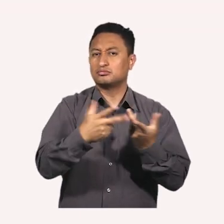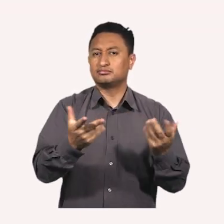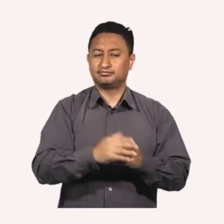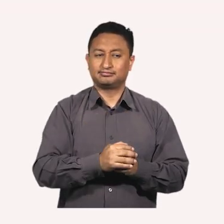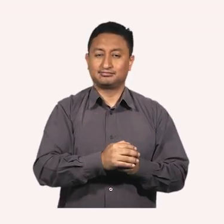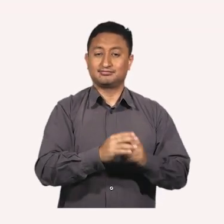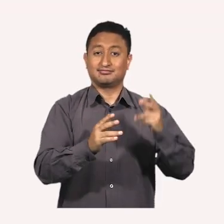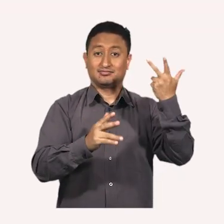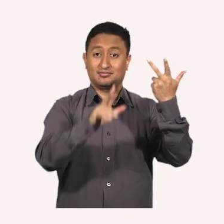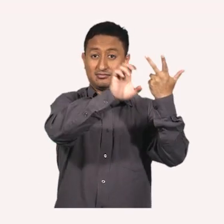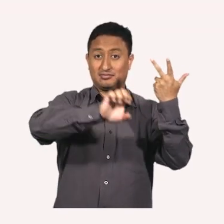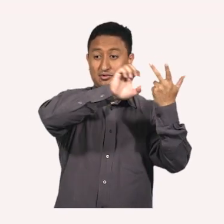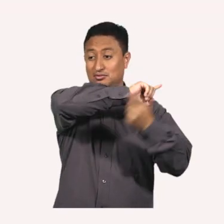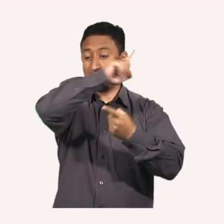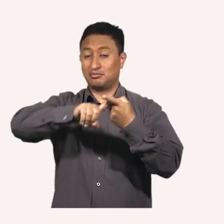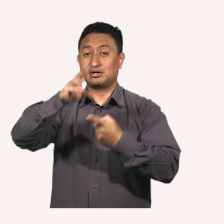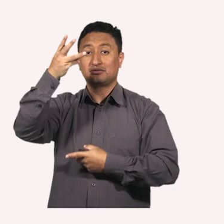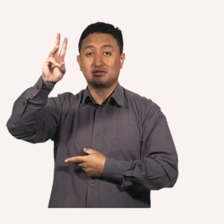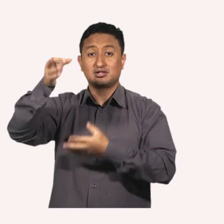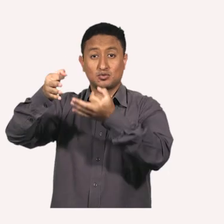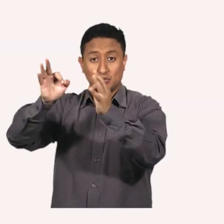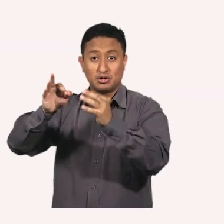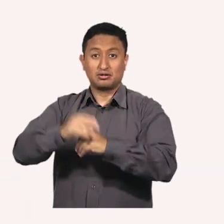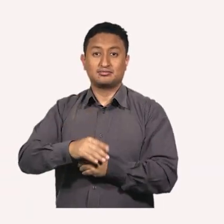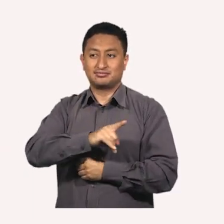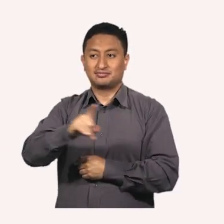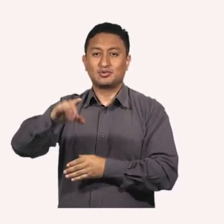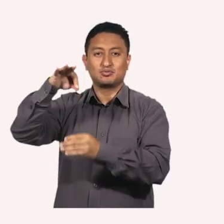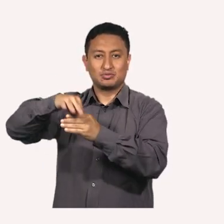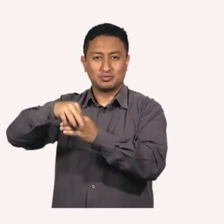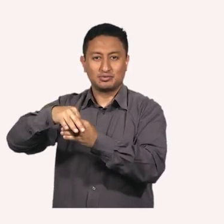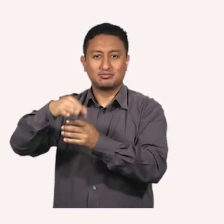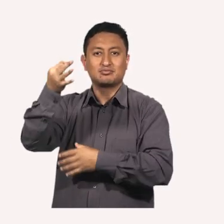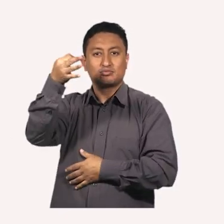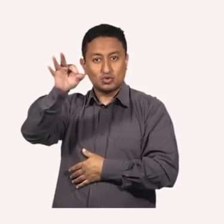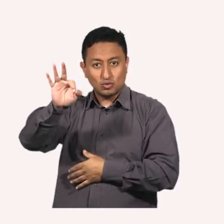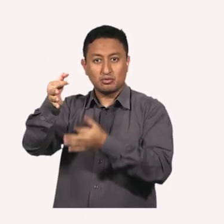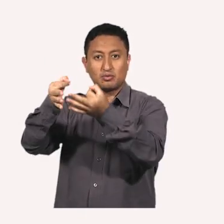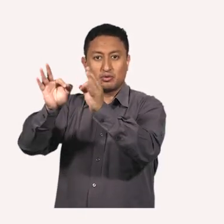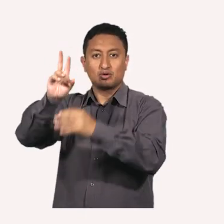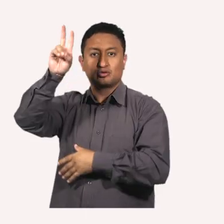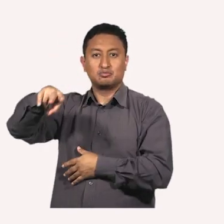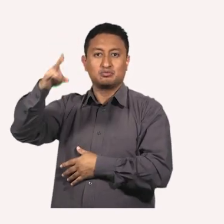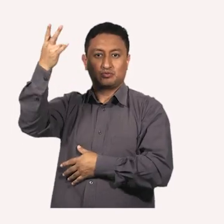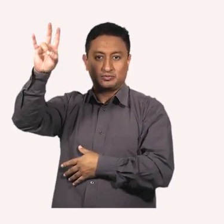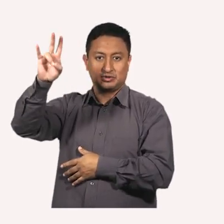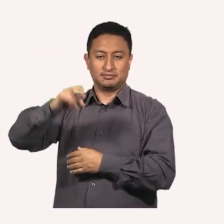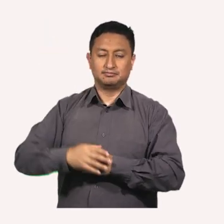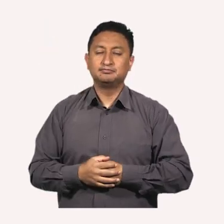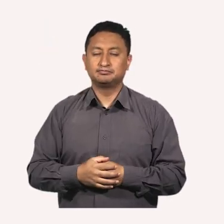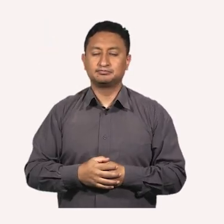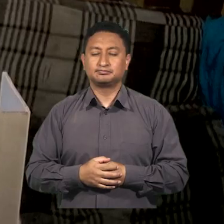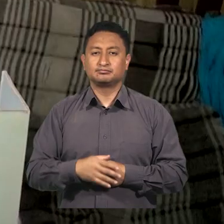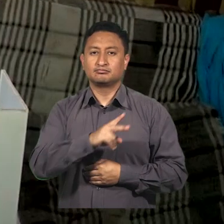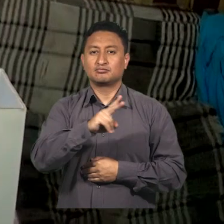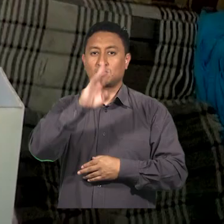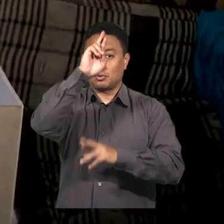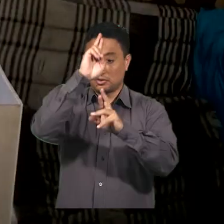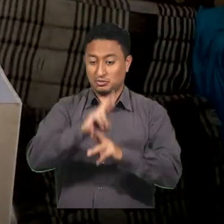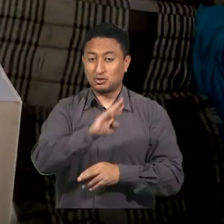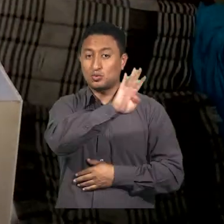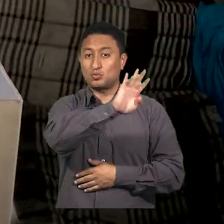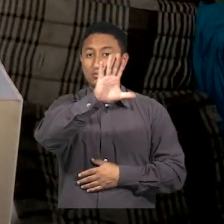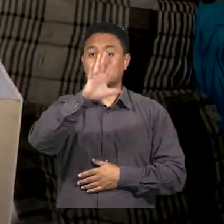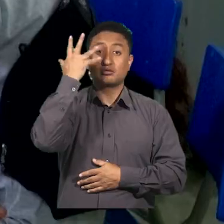16 de febrero de 2017 para los comicios electorales del 19 de febrero de 2017, cumpliendo con los